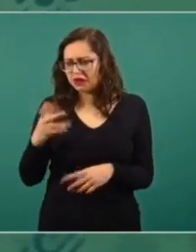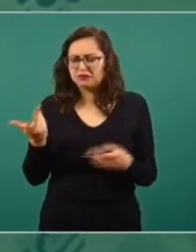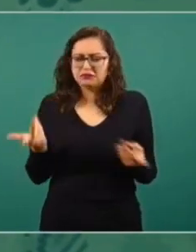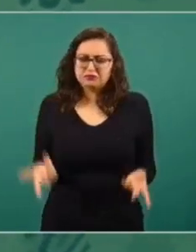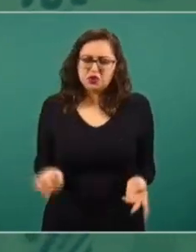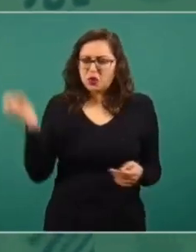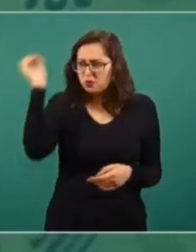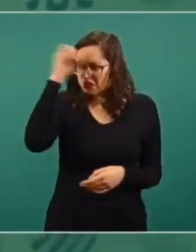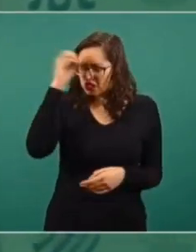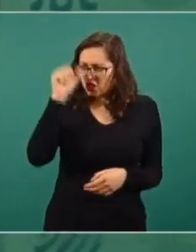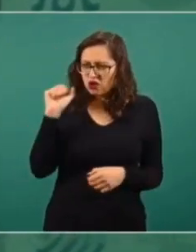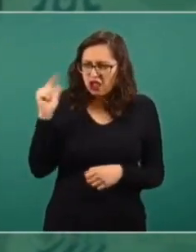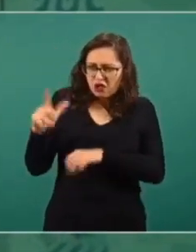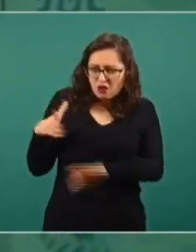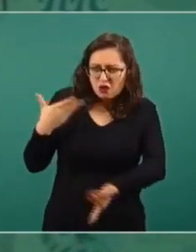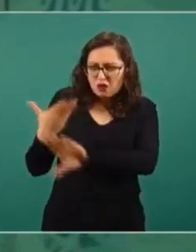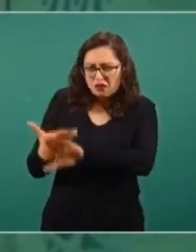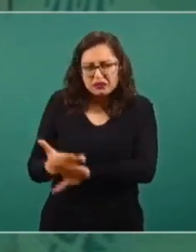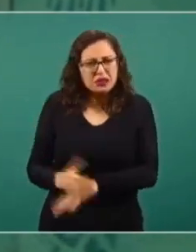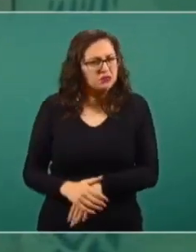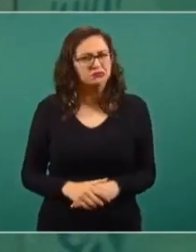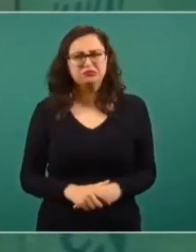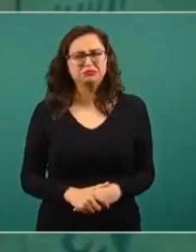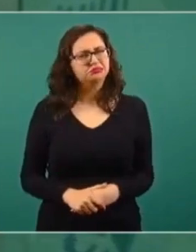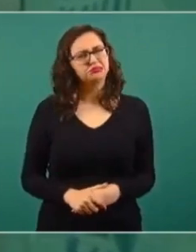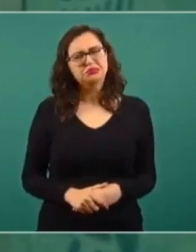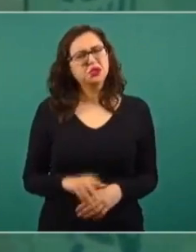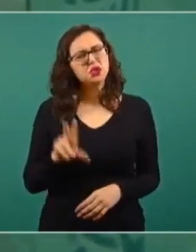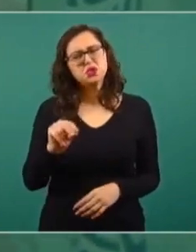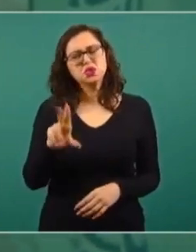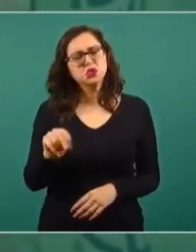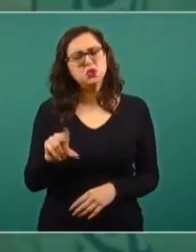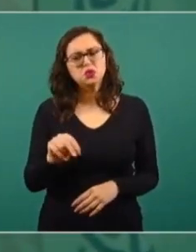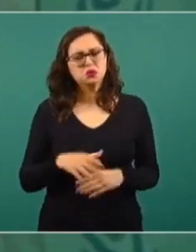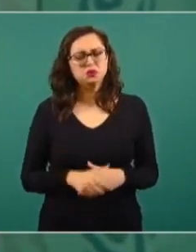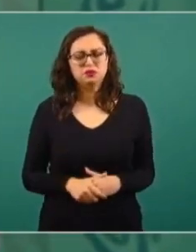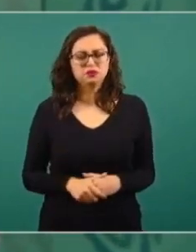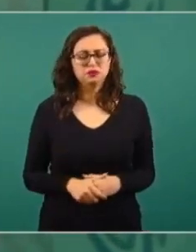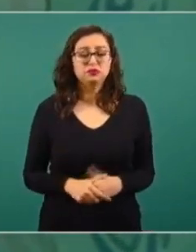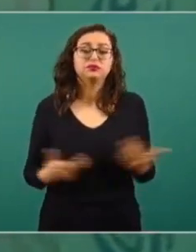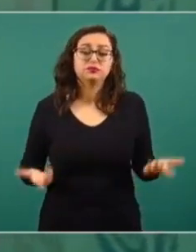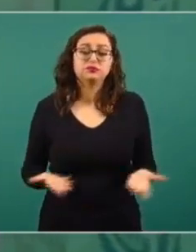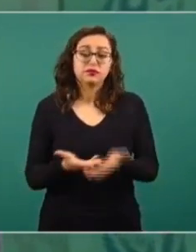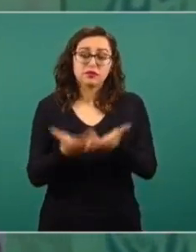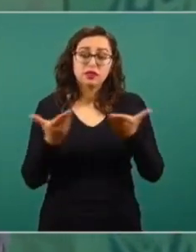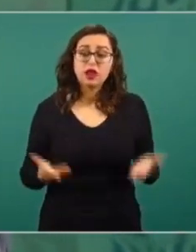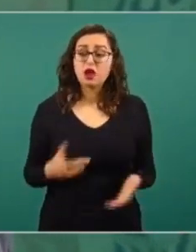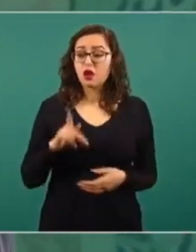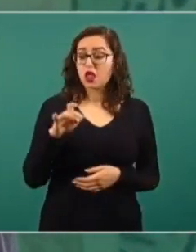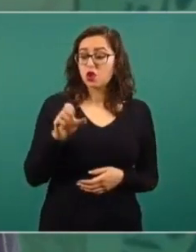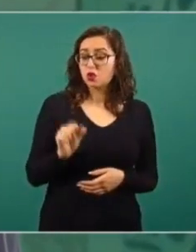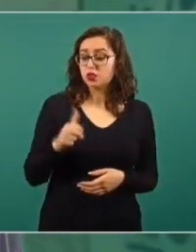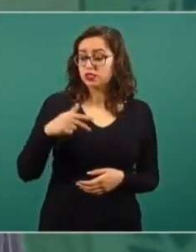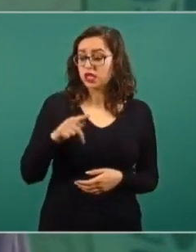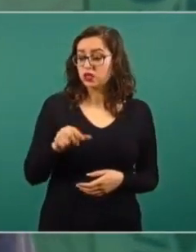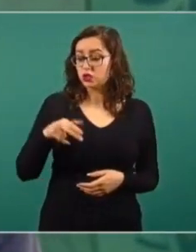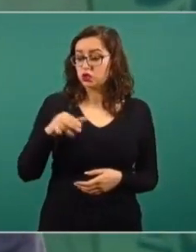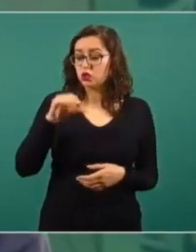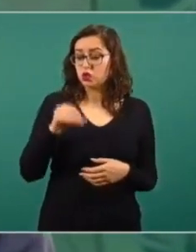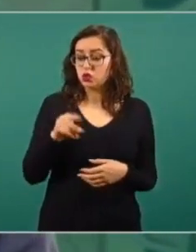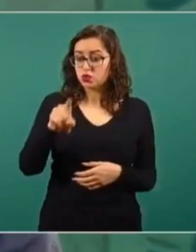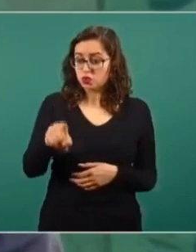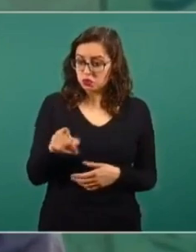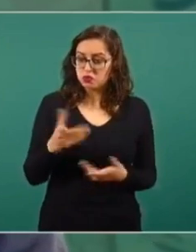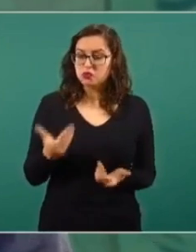y le tengo confianza a Luis Antonio. Sin